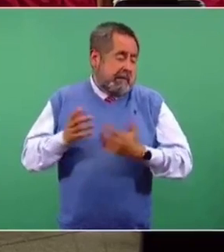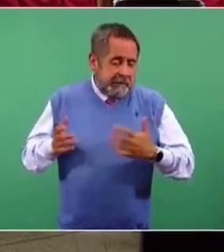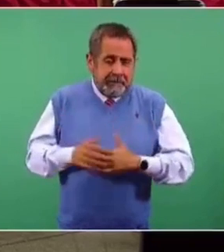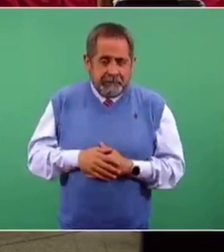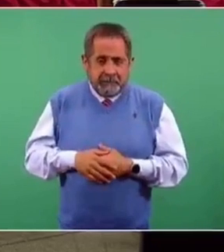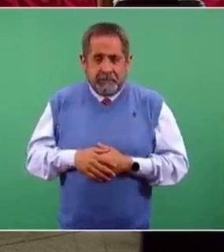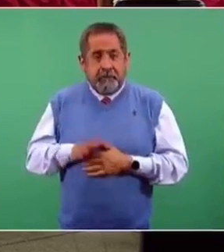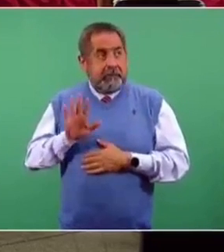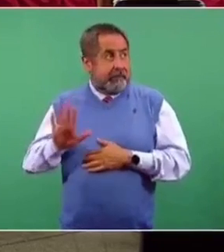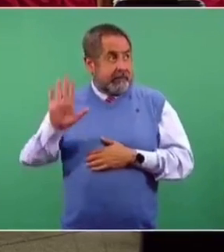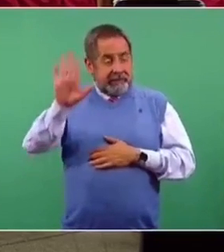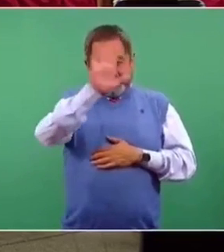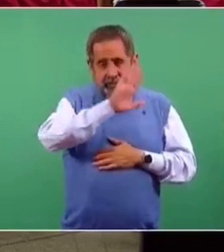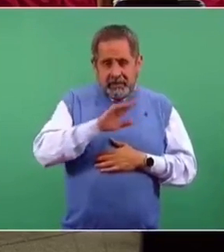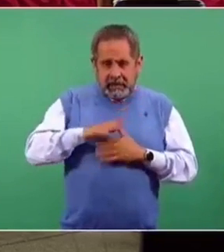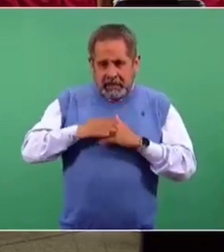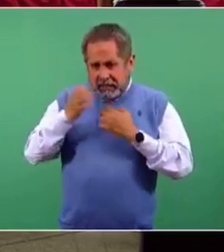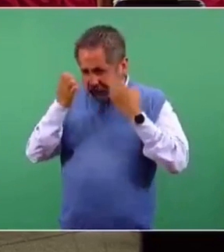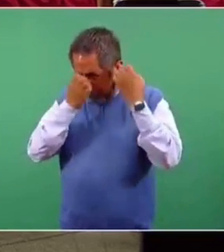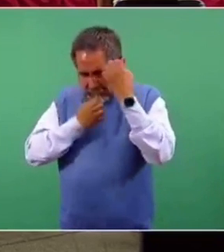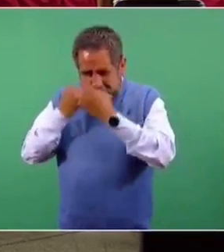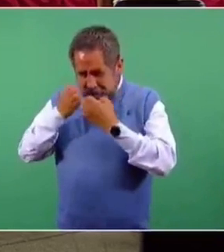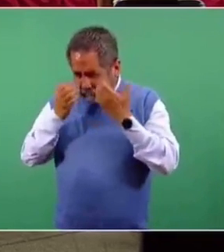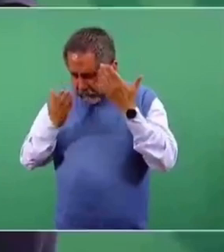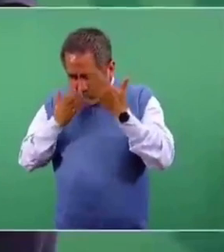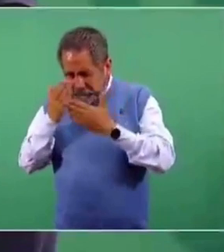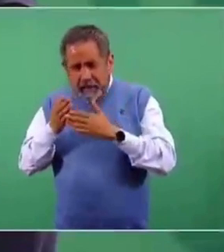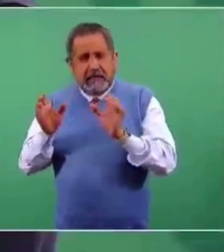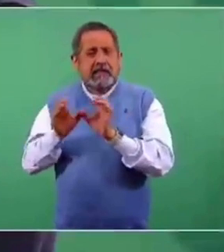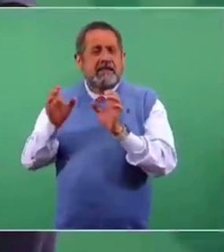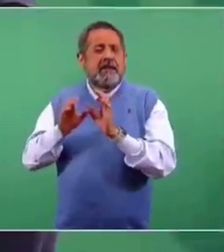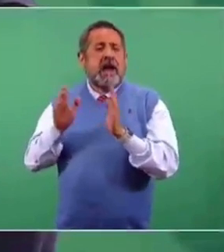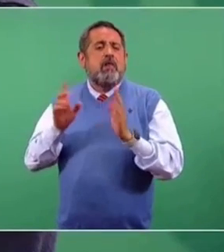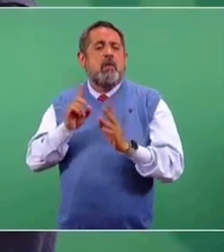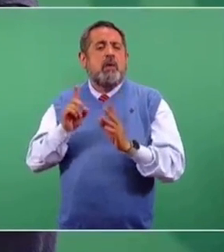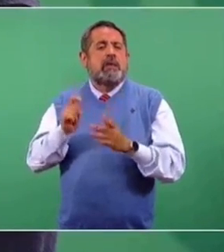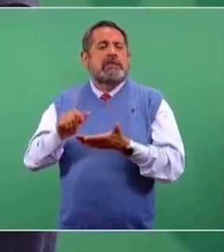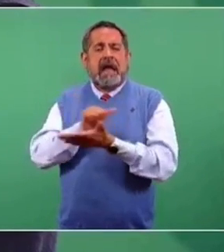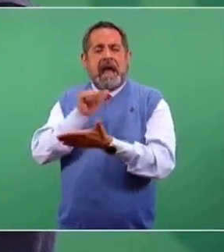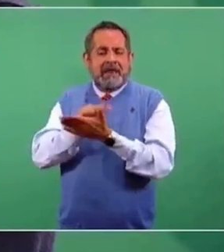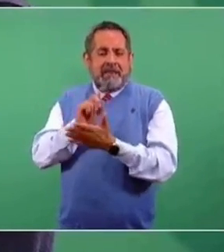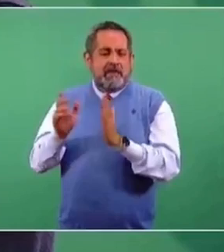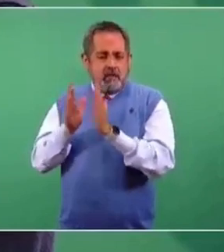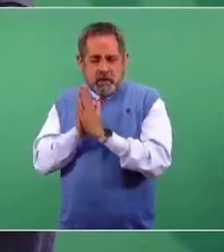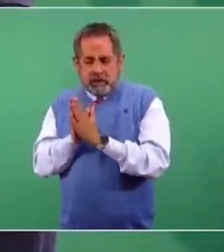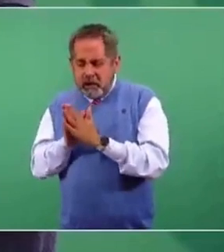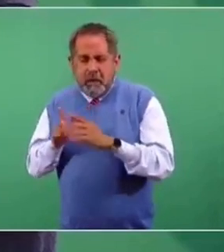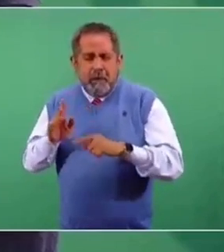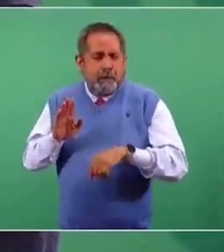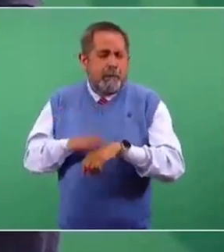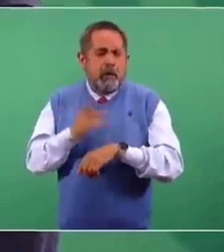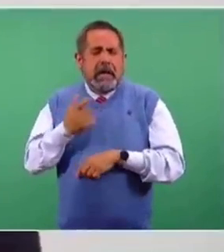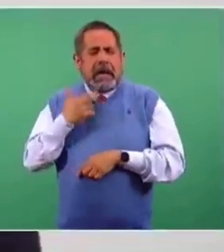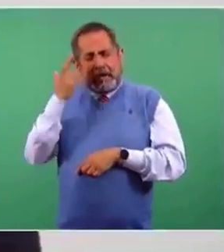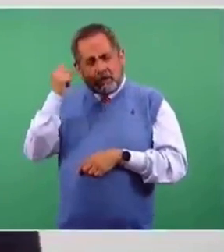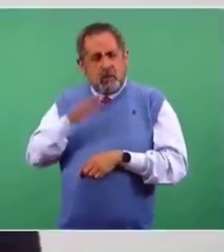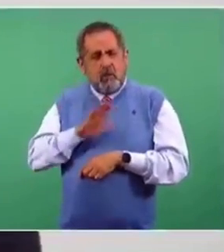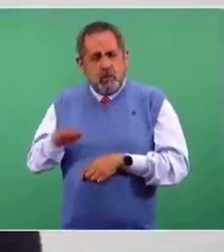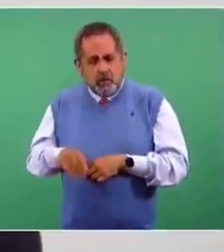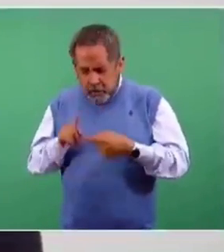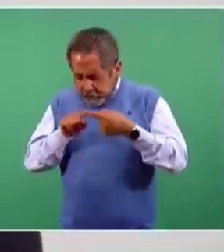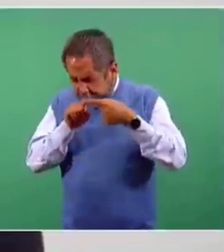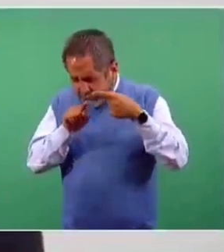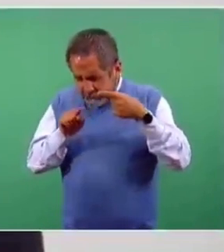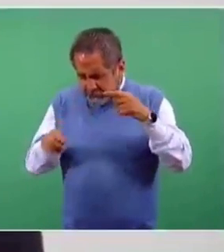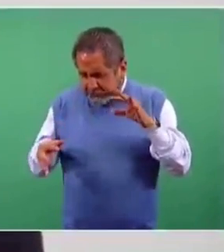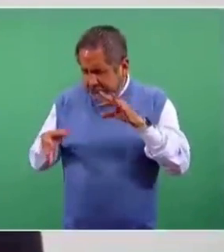Y en las jurisdicciones sanitarias analizan todos estos certificados de defunción que tienen alguna causa asociada potencialmente a COVID